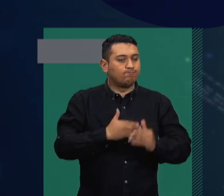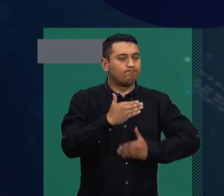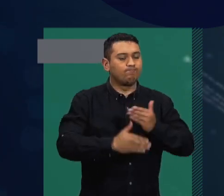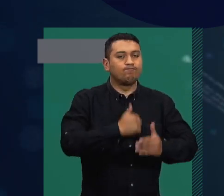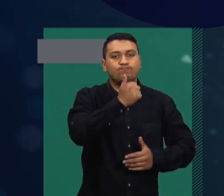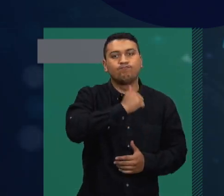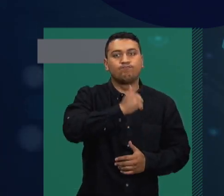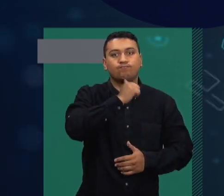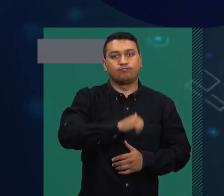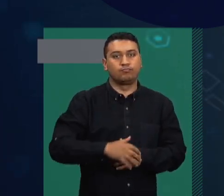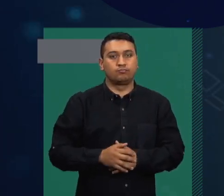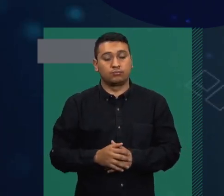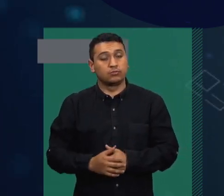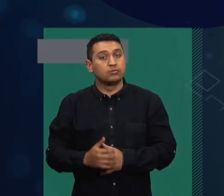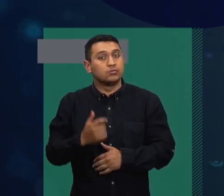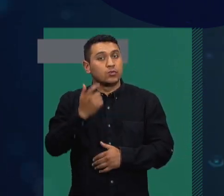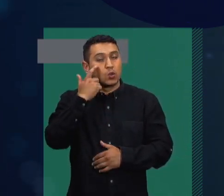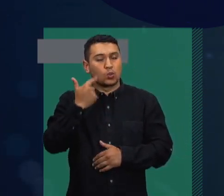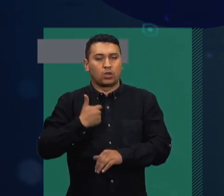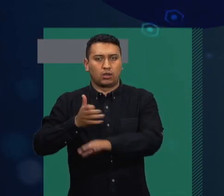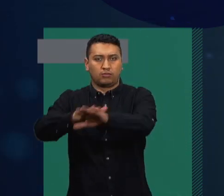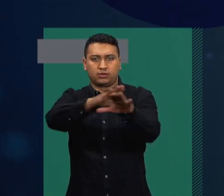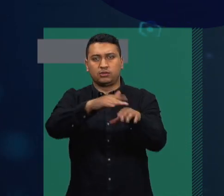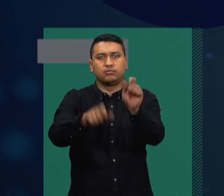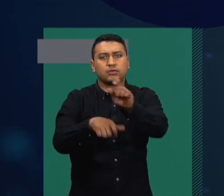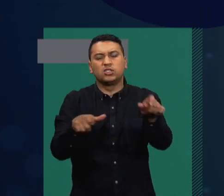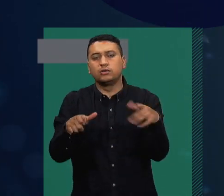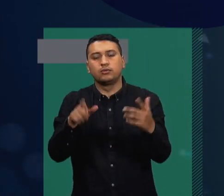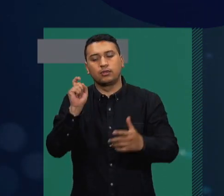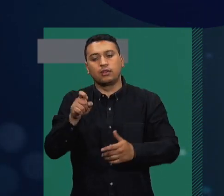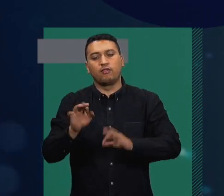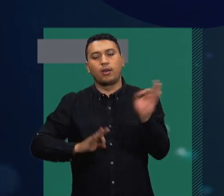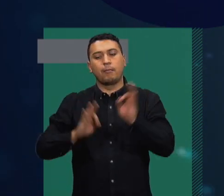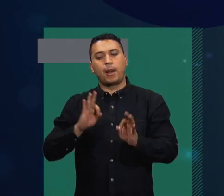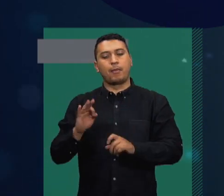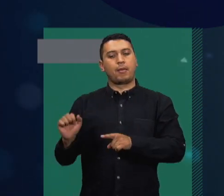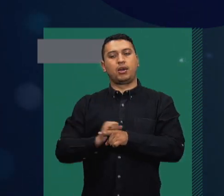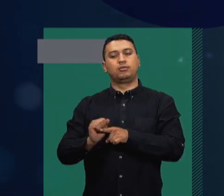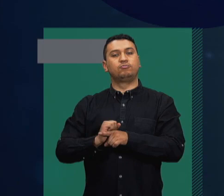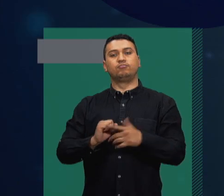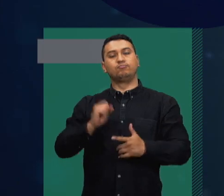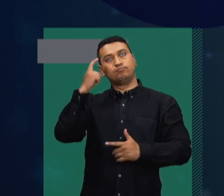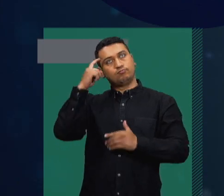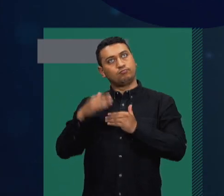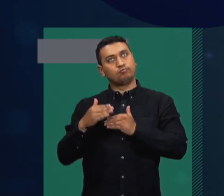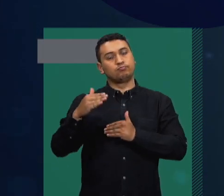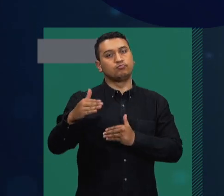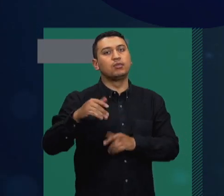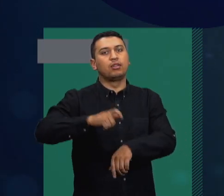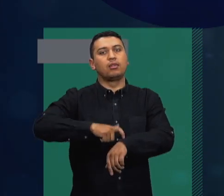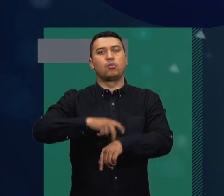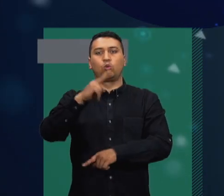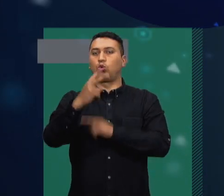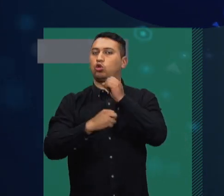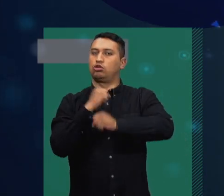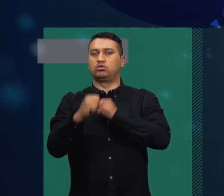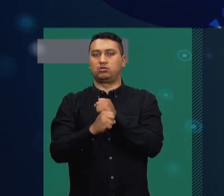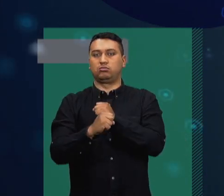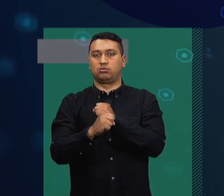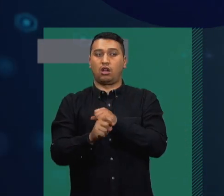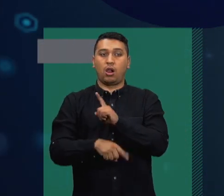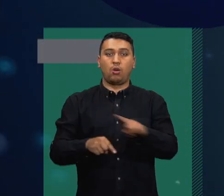empezó, yo contesté una entrevista y dije, miren, mínimo estos dos meses, vamos a ver si esto es más, pero por lo menos dos meses. No piensen que esto va a durar